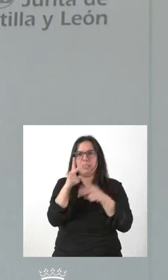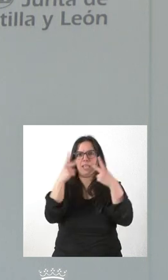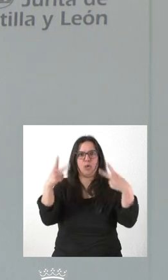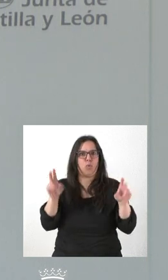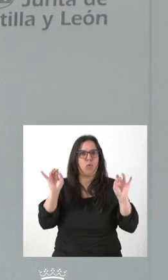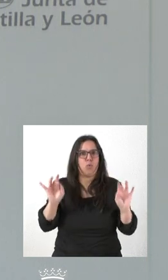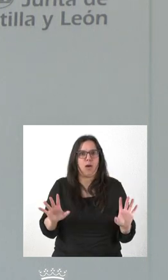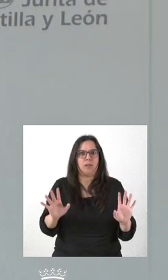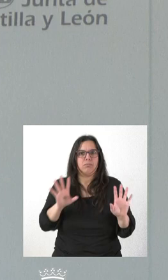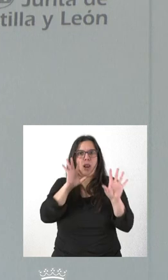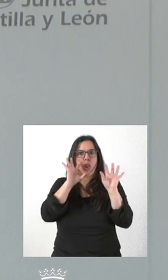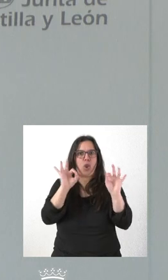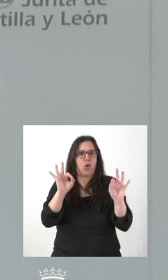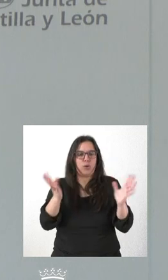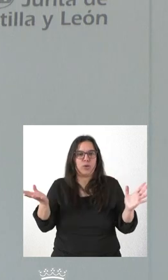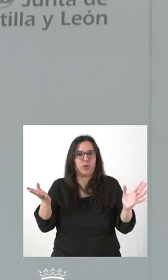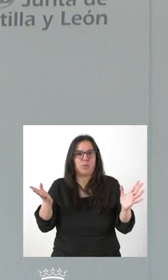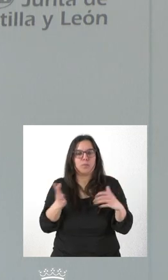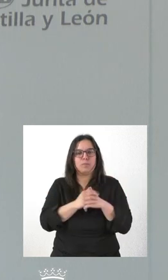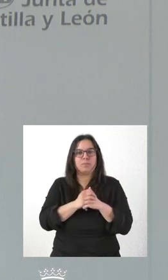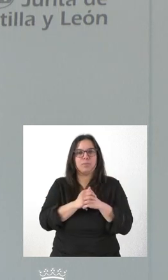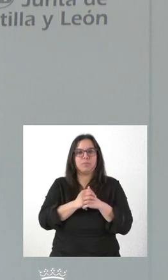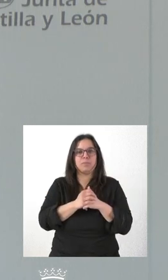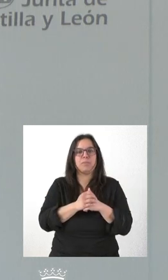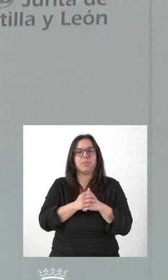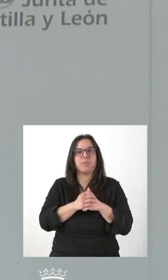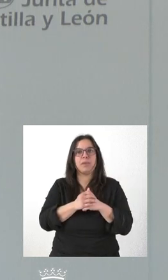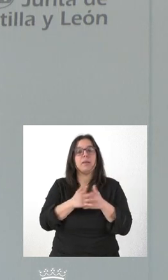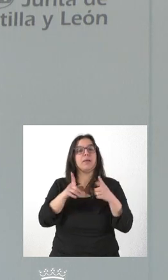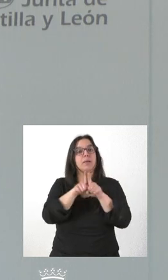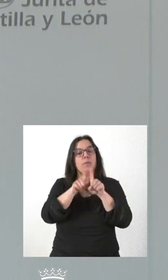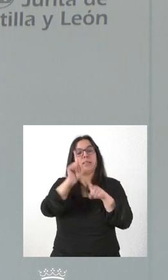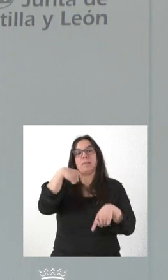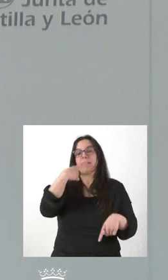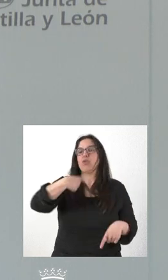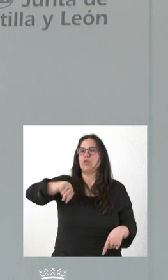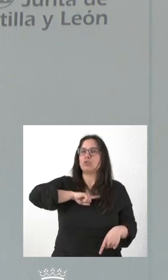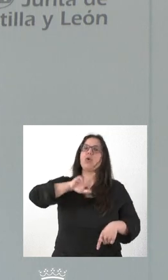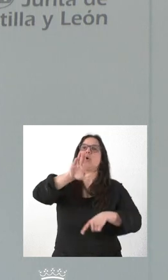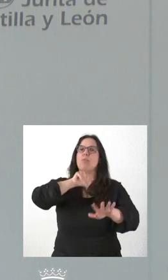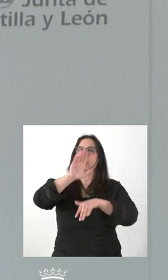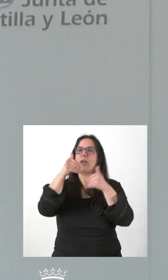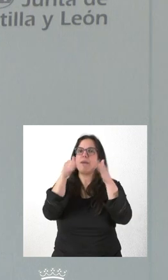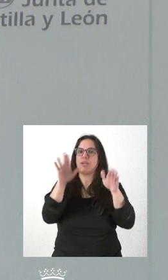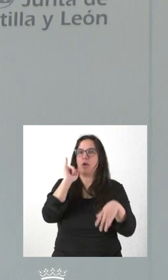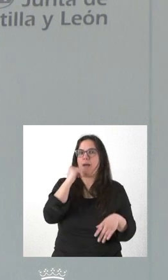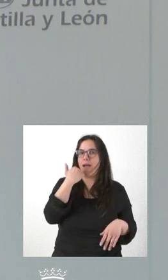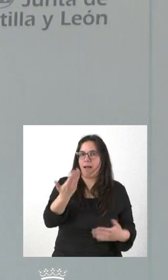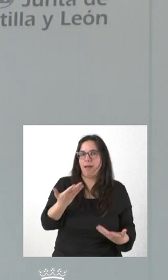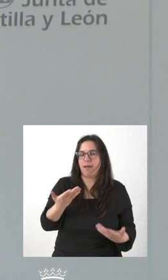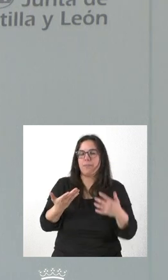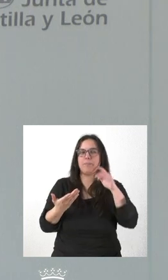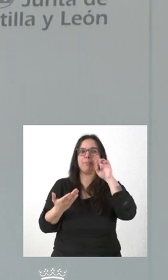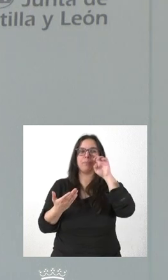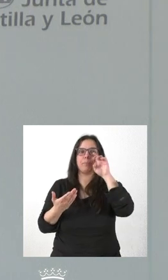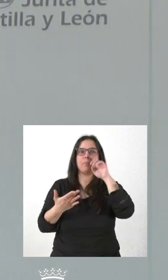no puede dudarse que así es, así está siendo. En todo caso, le digo que nosotros tenemos una convocatoria abierta a día de hoy para